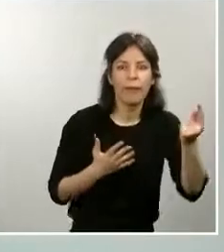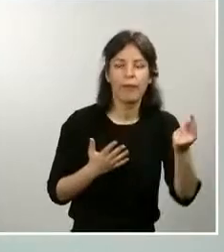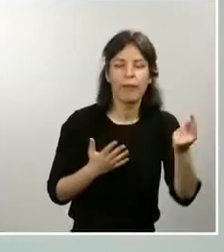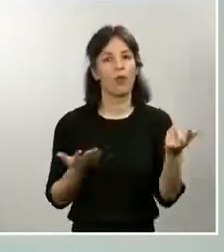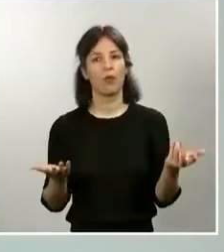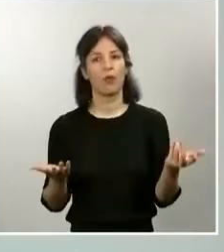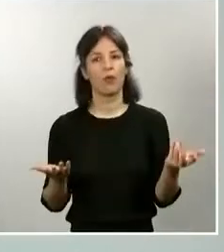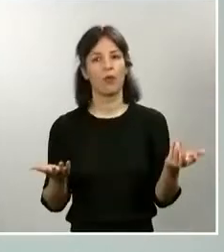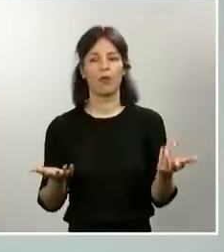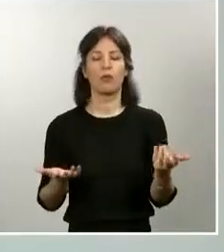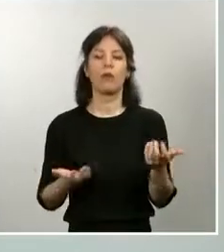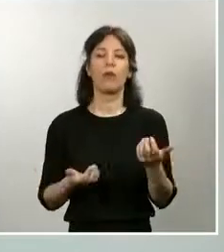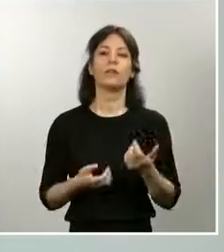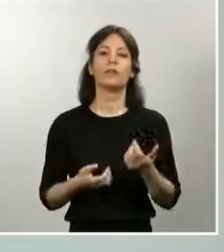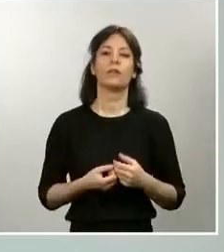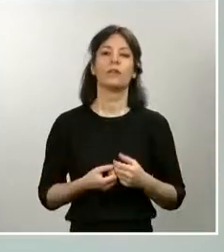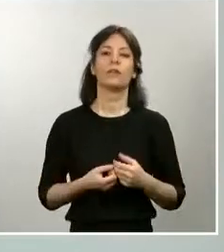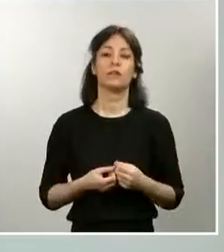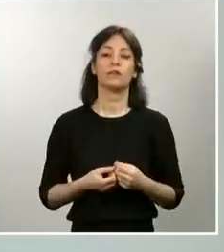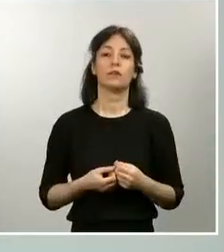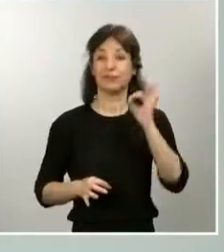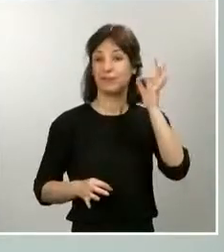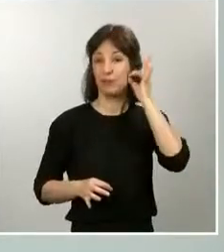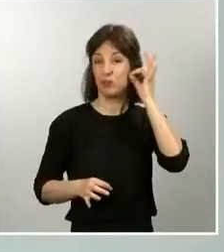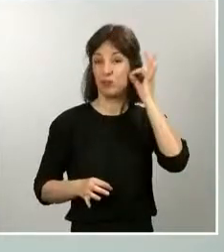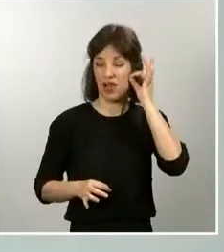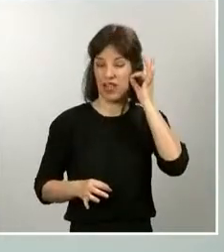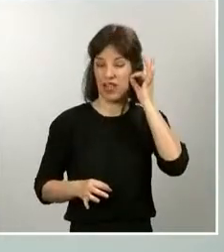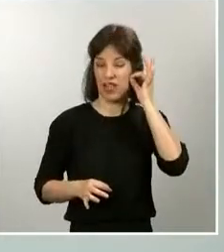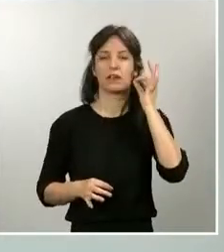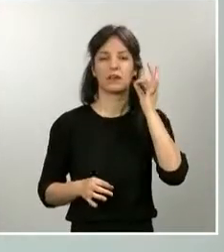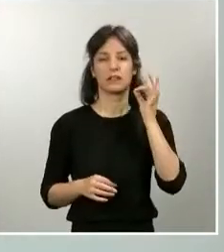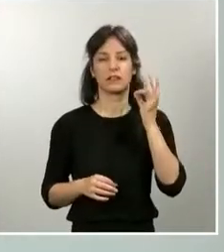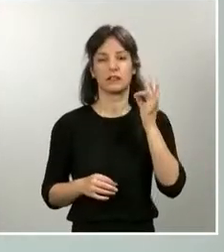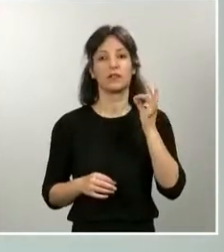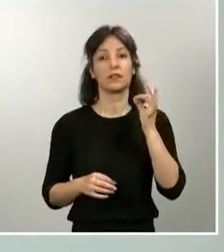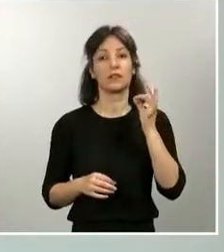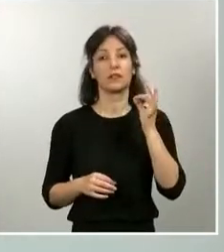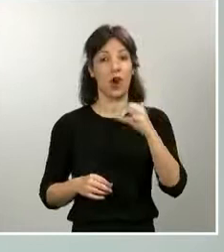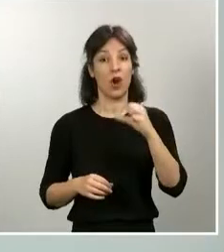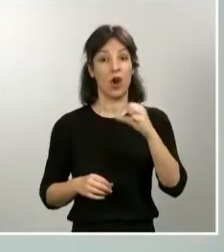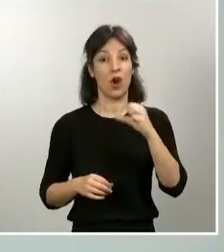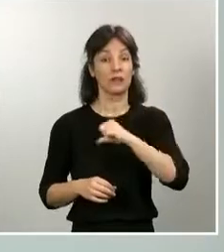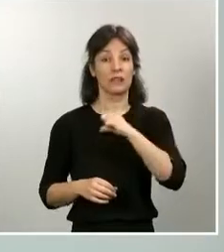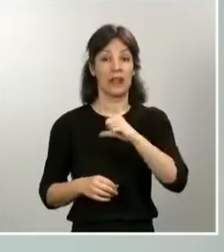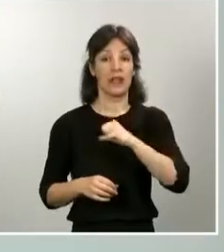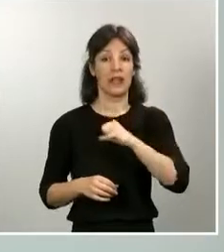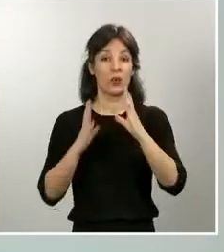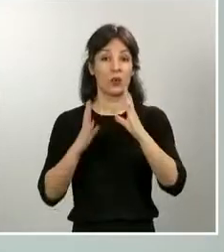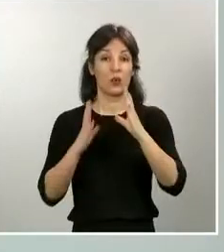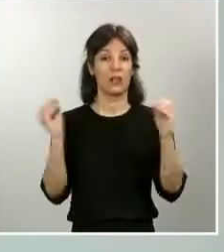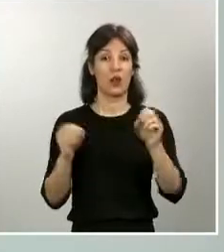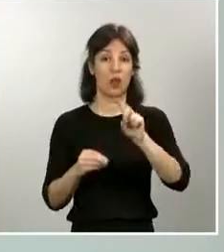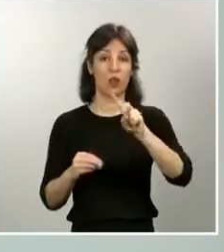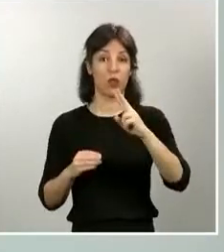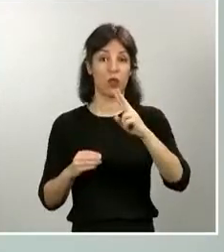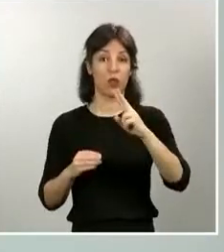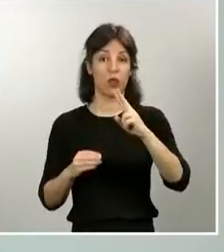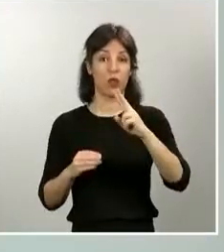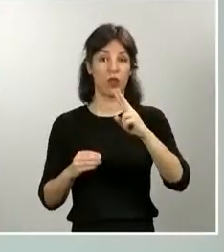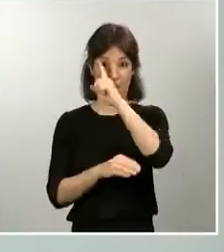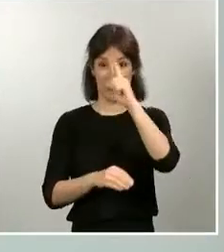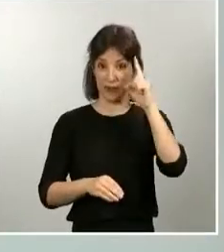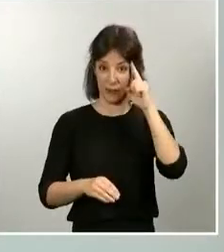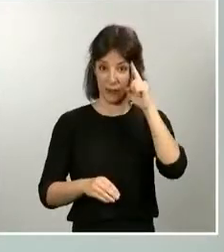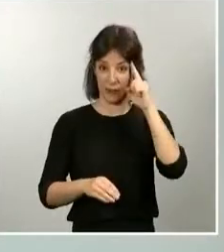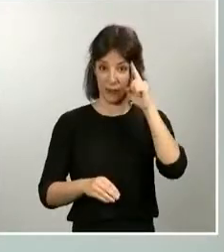referimos a una señora, a una mujer, que se fugó del hospital universitario 12 de octubre de Madrid, en la que